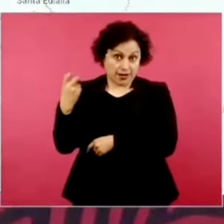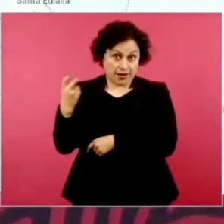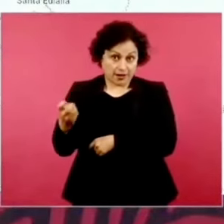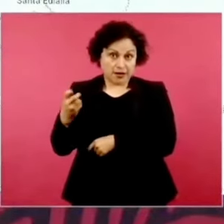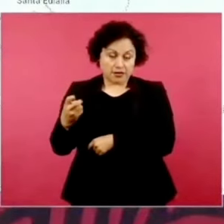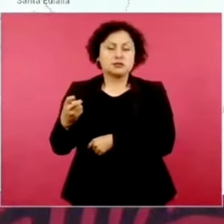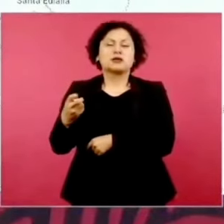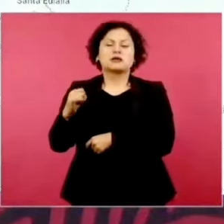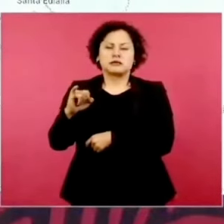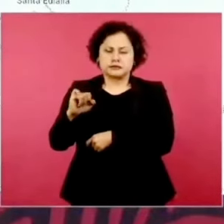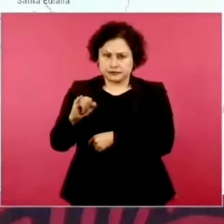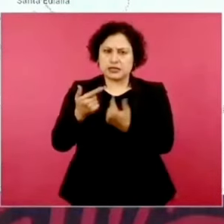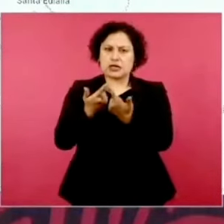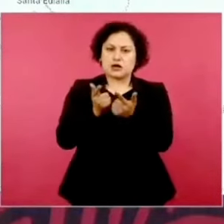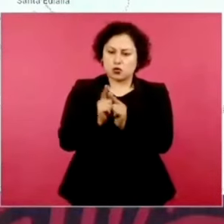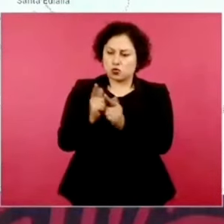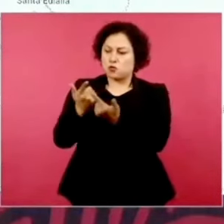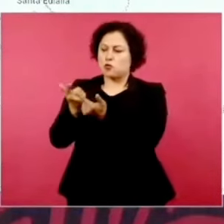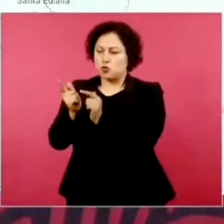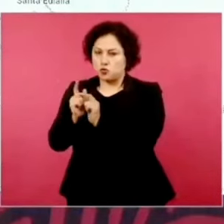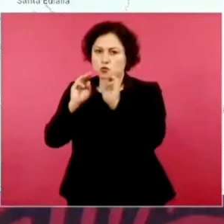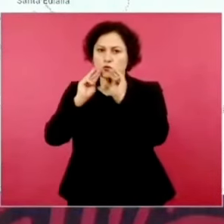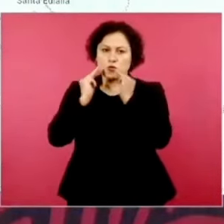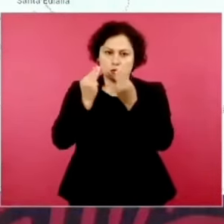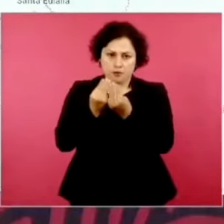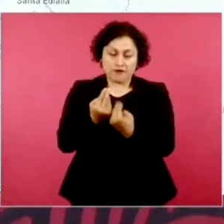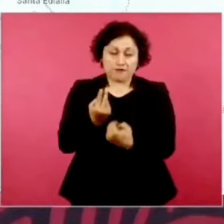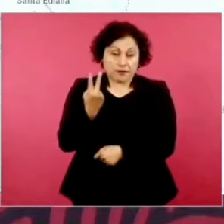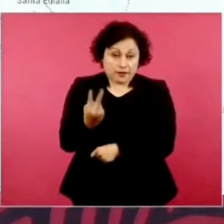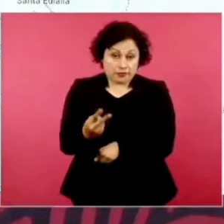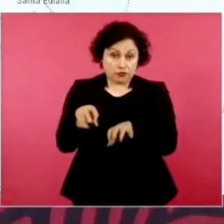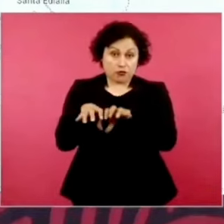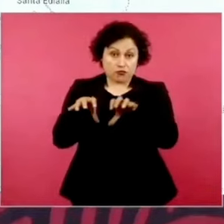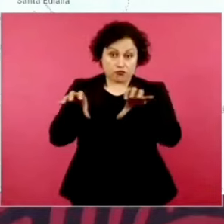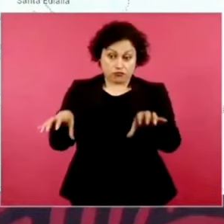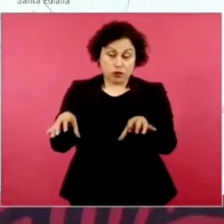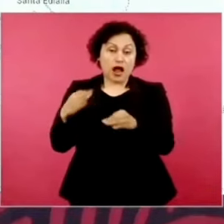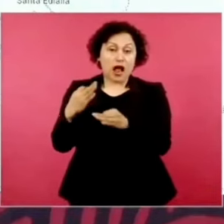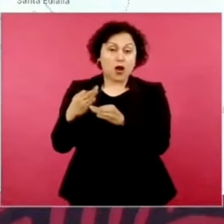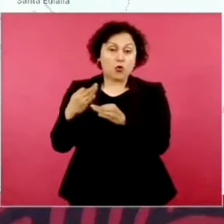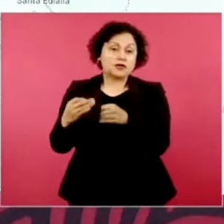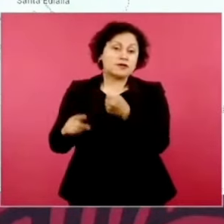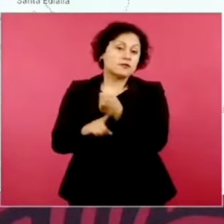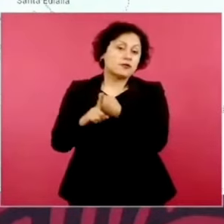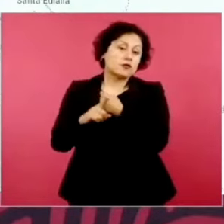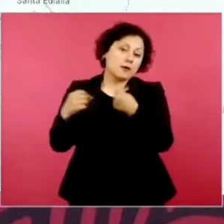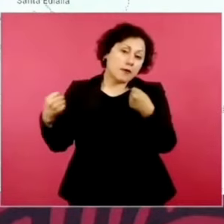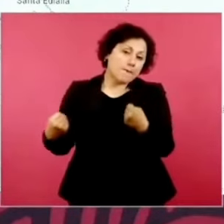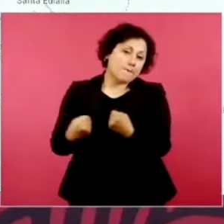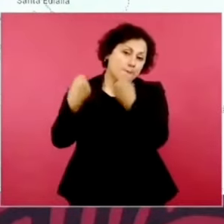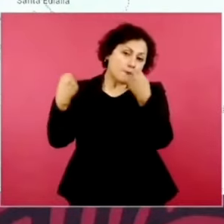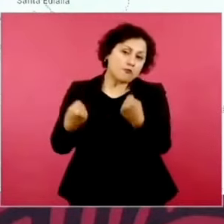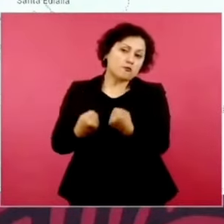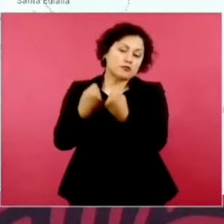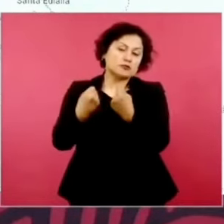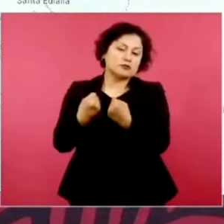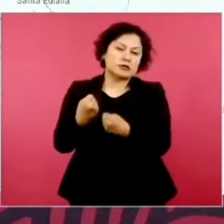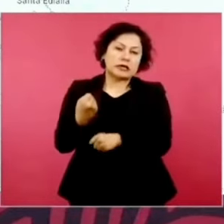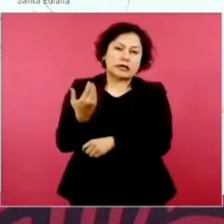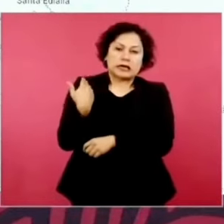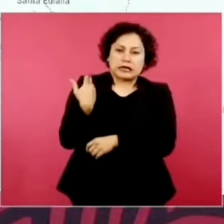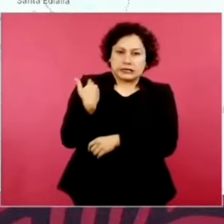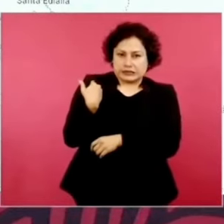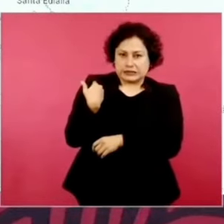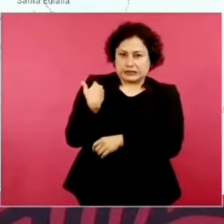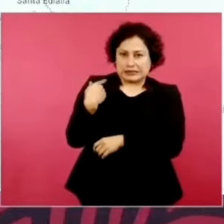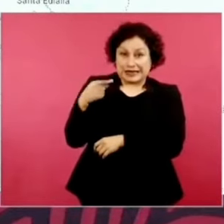Hay dos grupos de la delincuencia que están enfrentados. Acaba de haber, ahí donde está